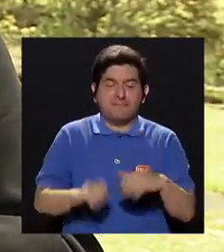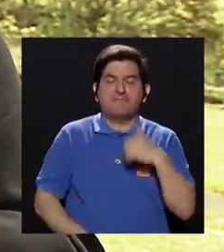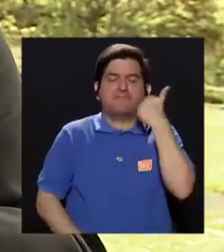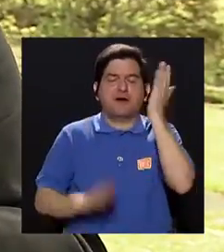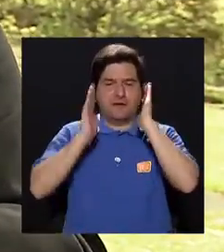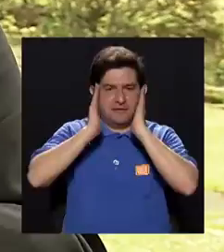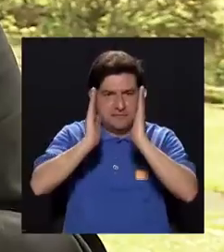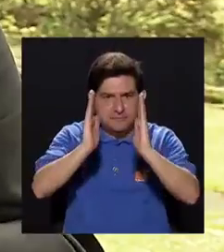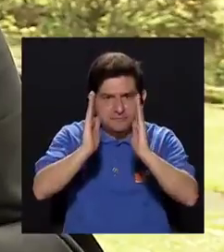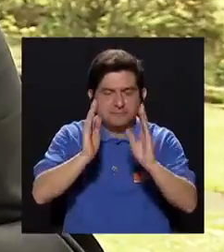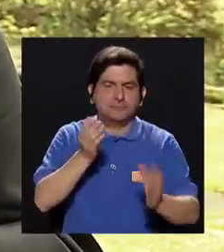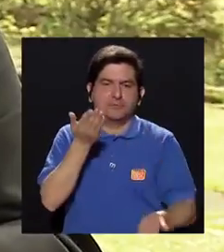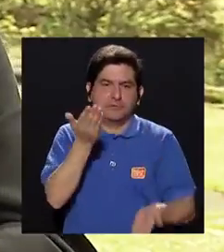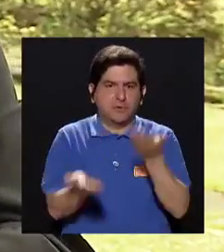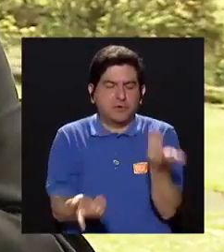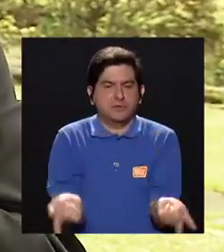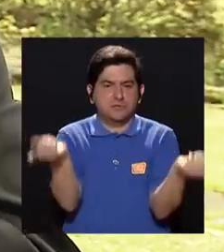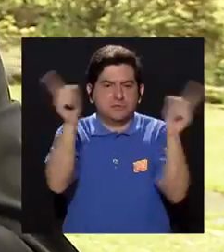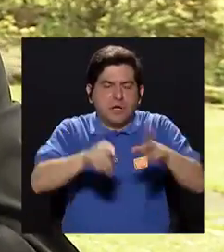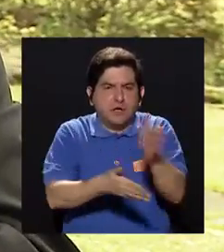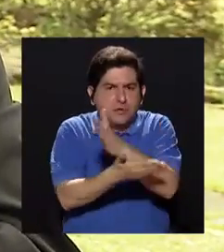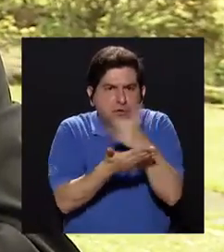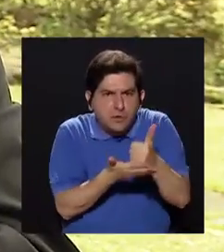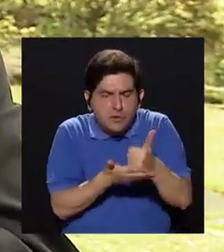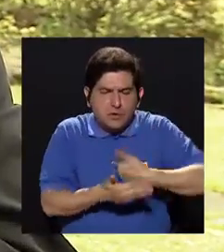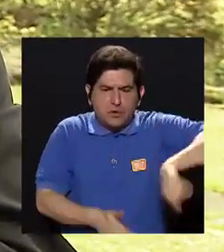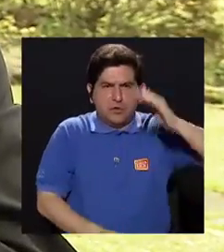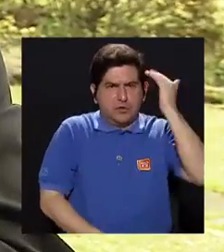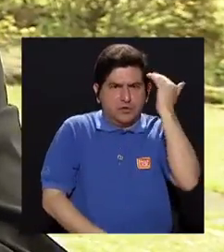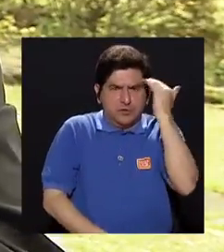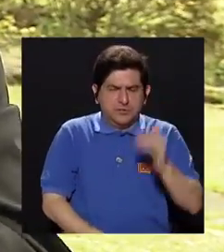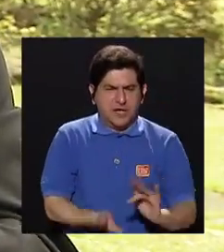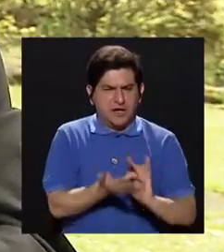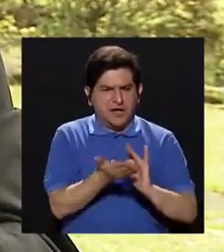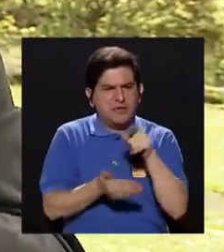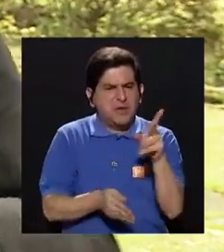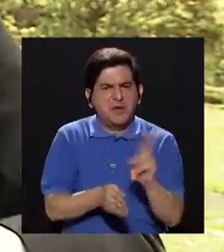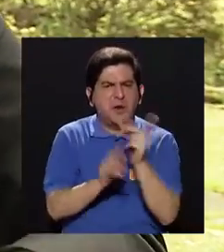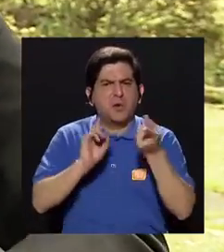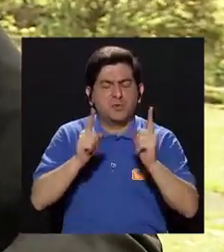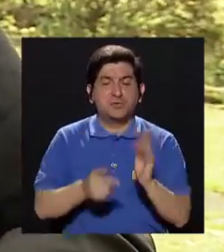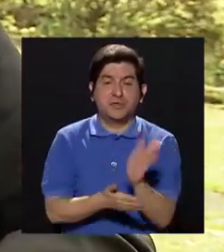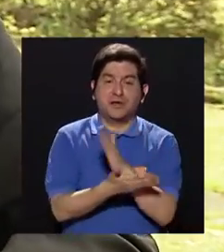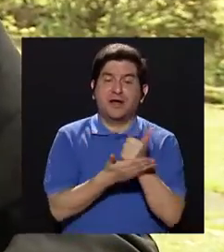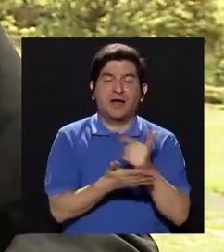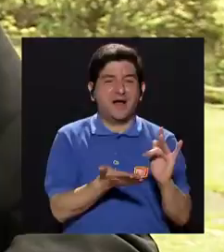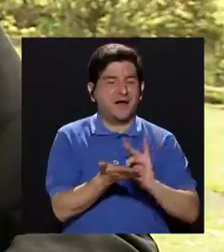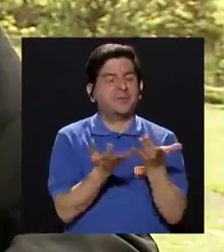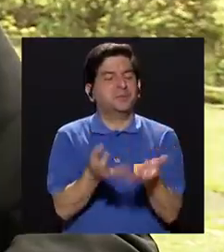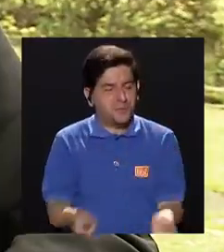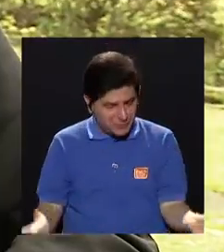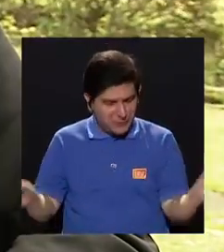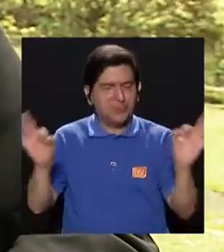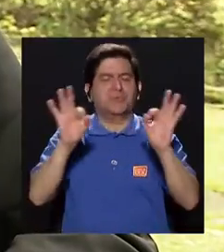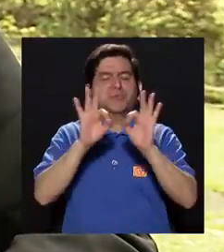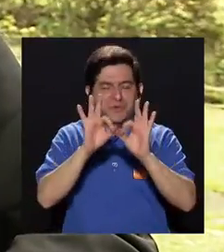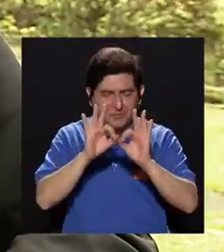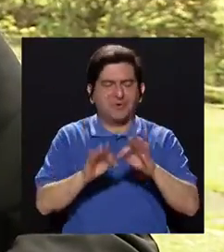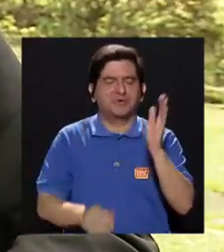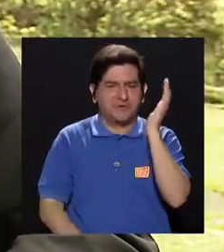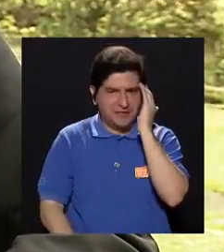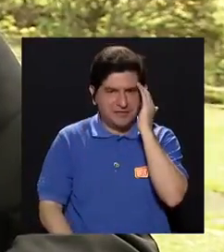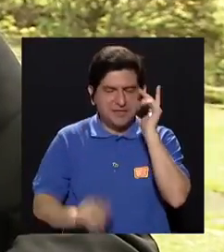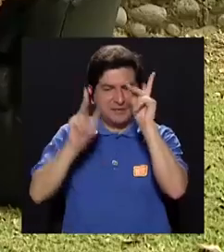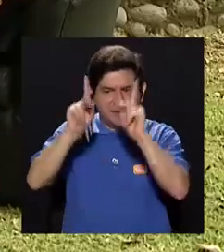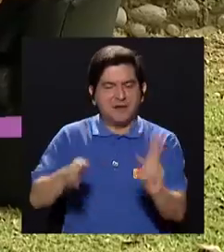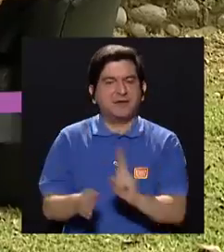atenderlo. O cuando algo suceda, podemos saber qué medicamentos toma. Porque hay algunos medicamentos que sí es importante reconocer que el